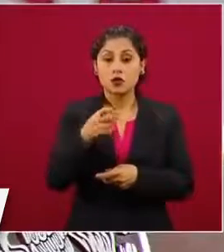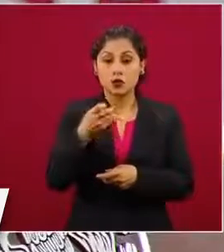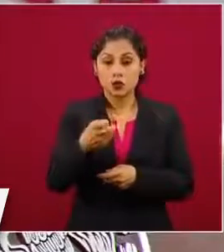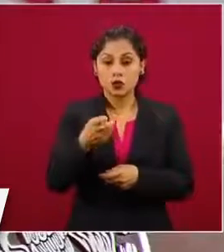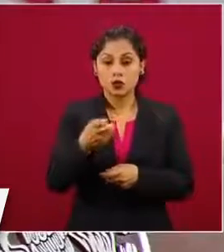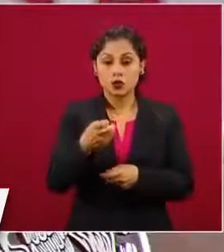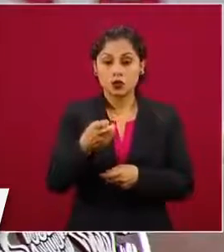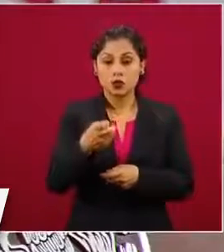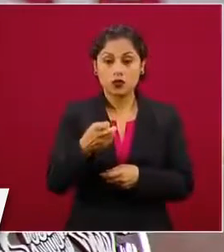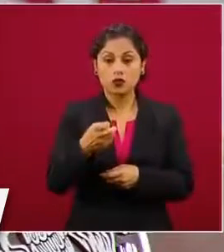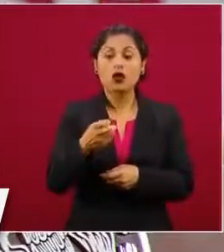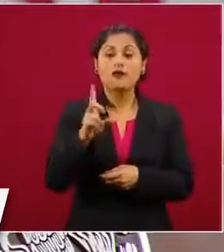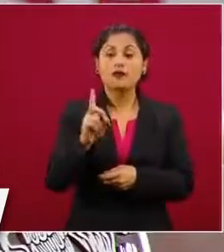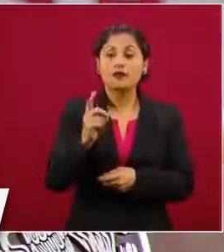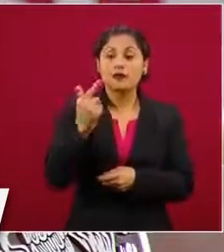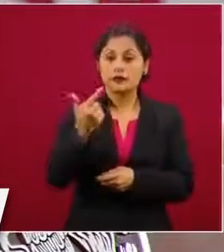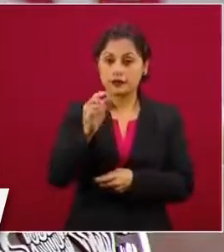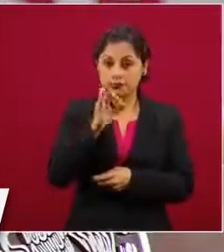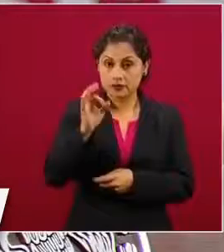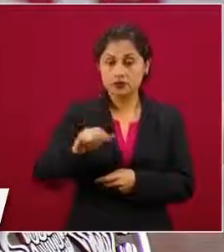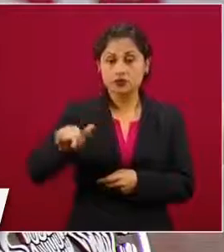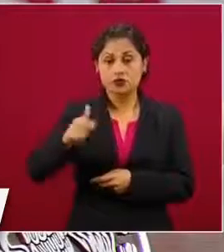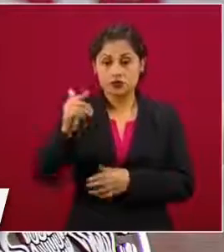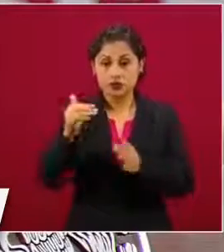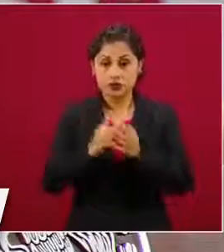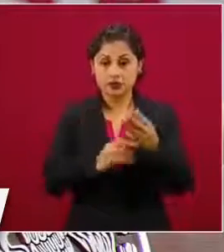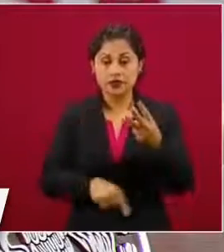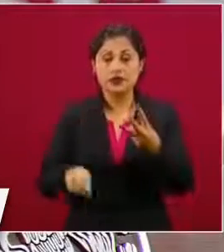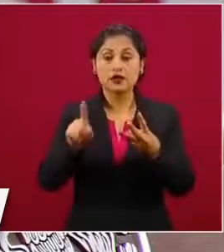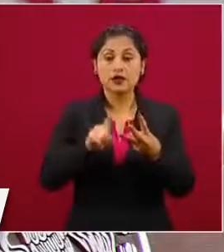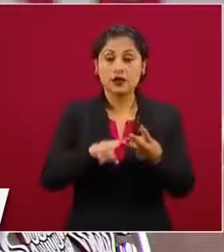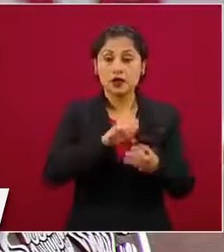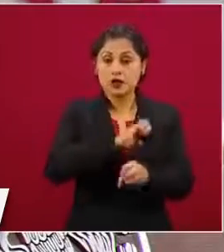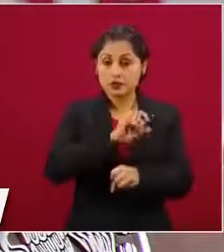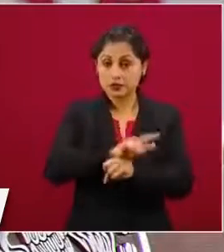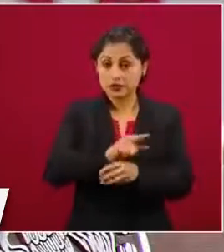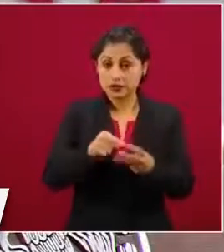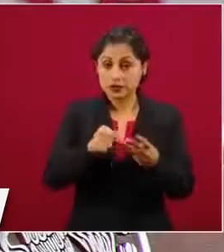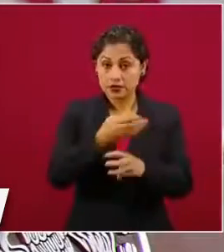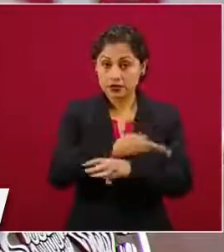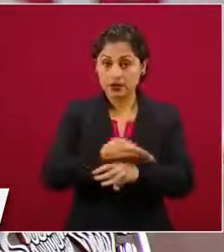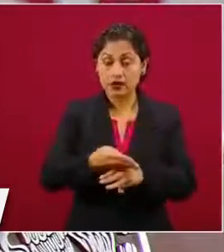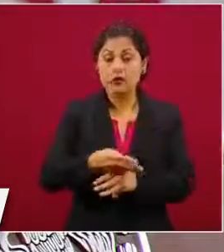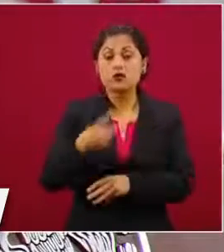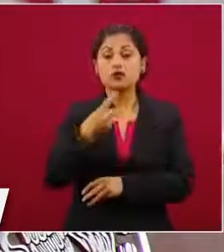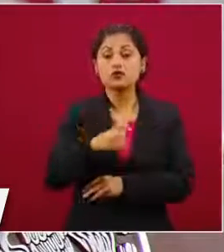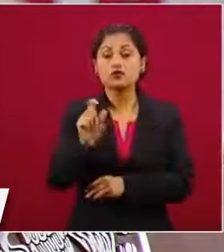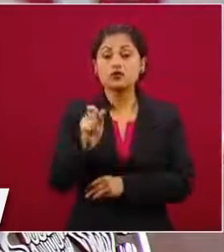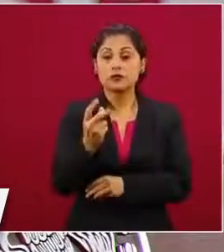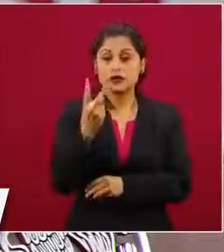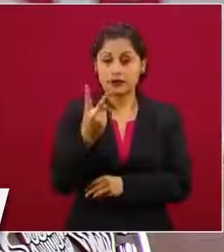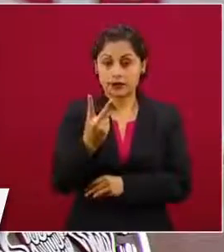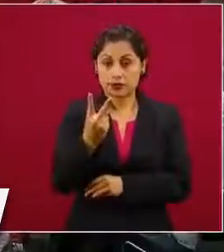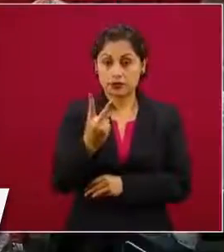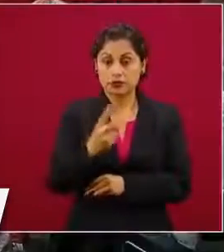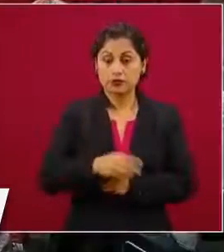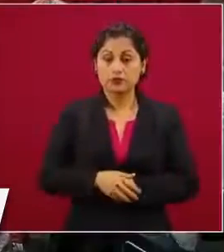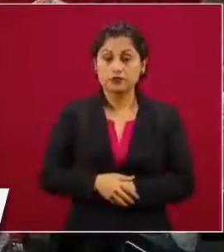que significan el 37 por ciento de 12 mil y los conmemorativos 222 créditos.